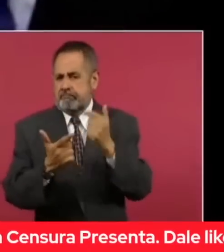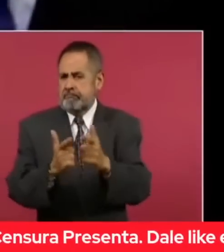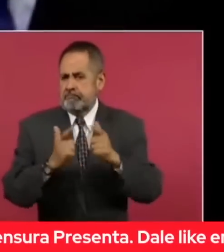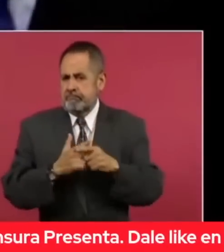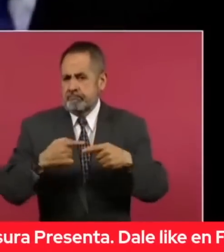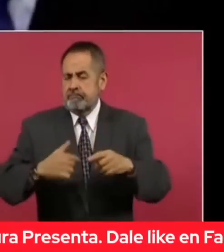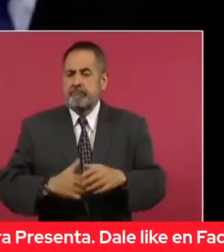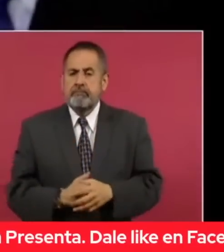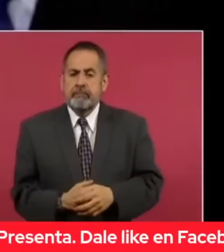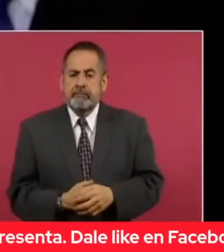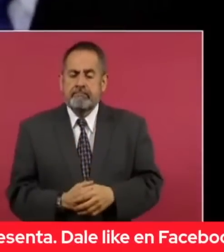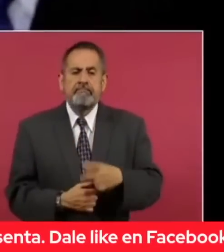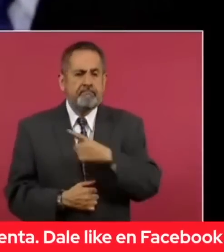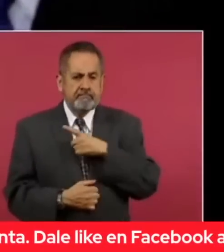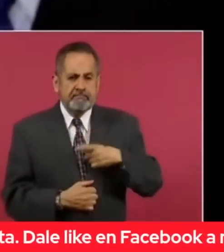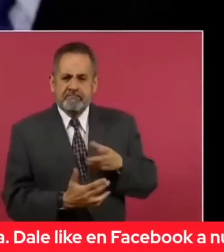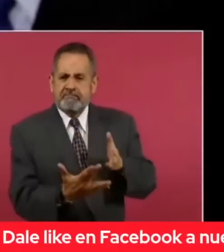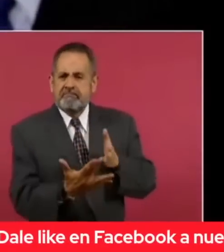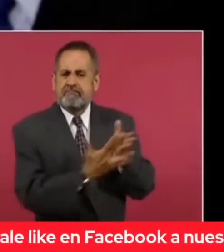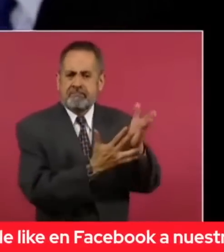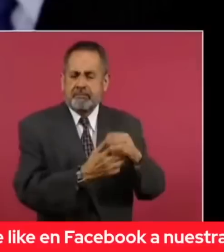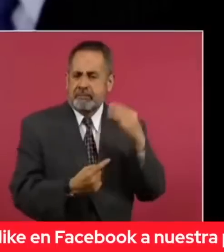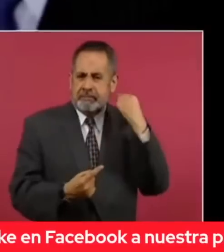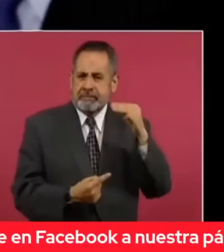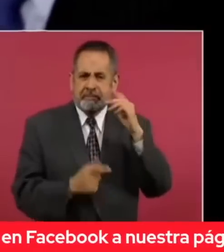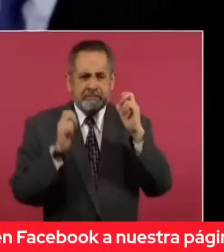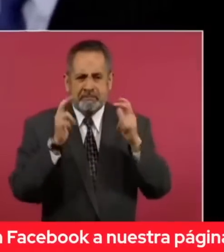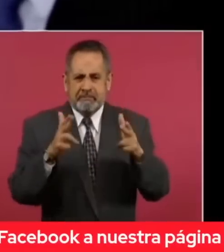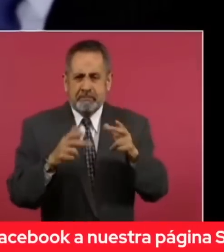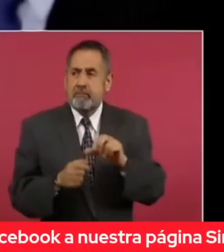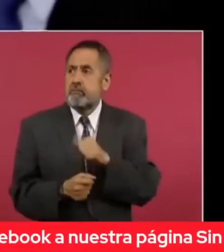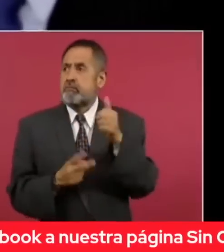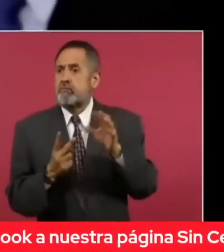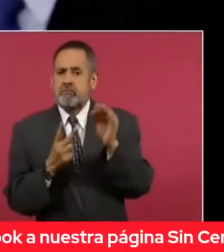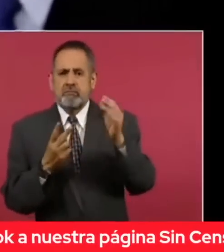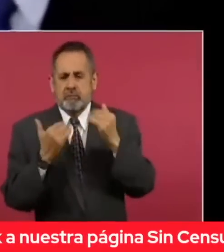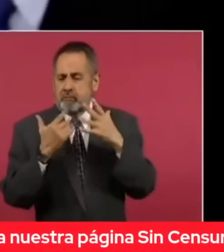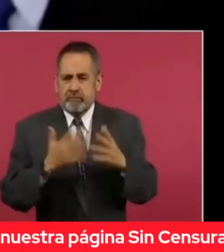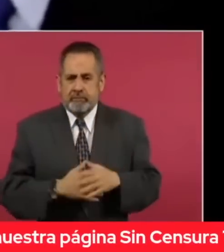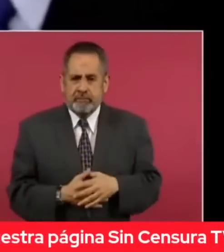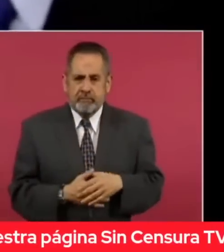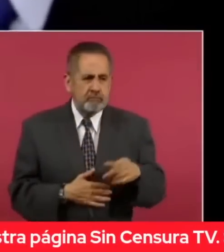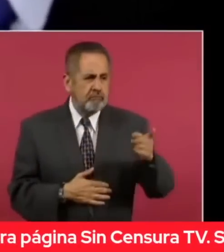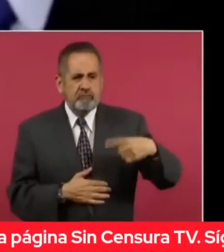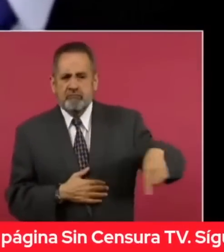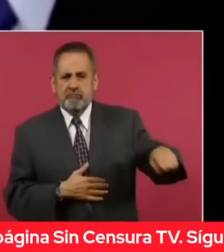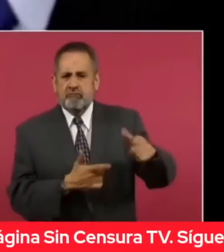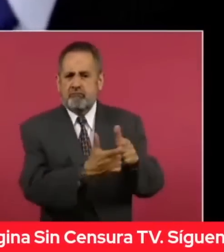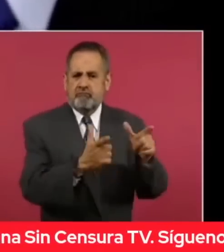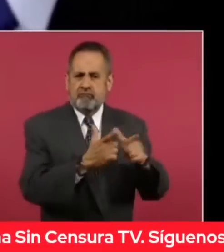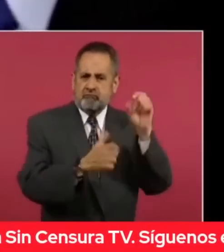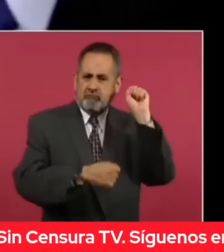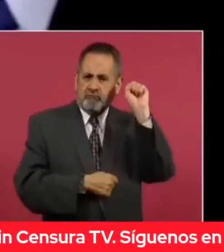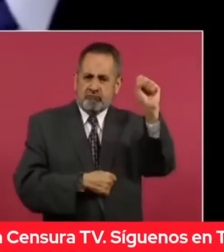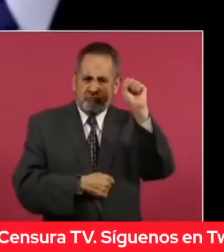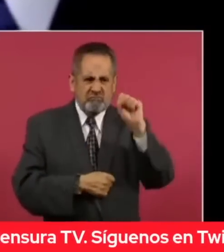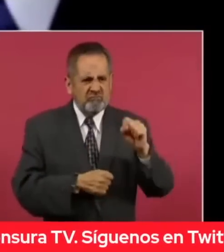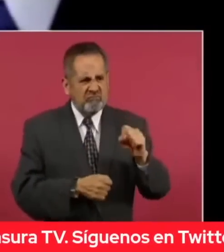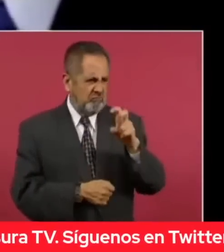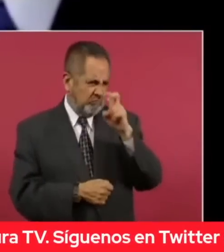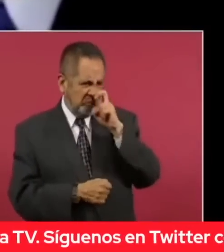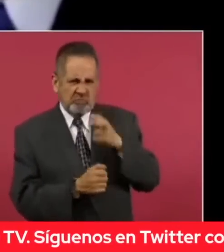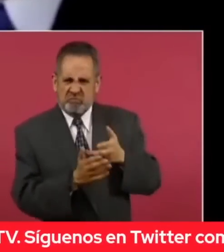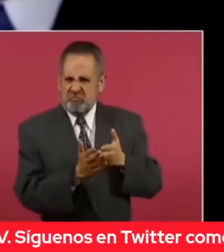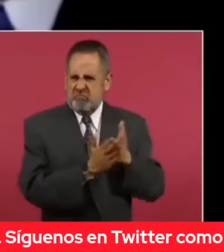Entonces, hay que intervenir Michoacán y Chiapas. No veo otra salida. Demasiado poderosos los grupos sindicales ahí, demasiado radicales,